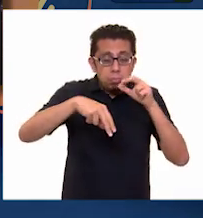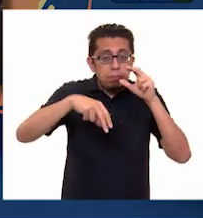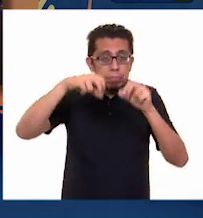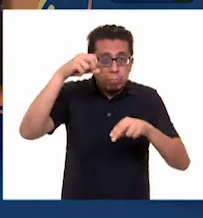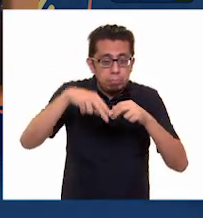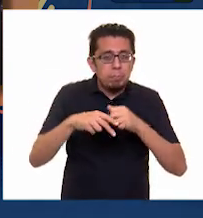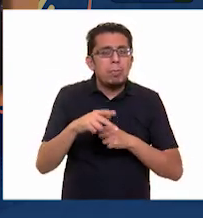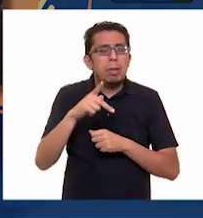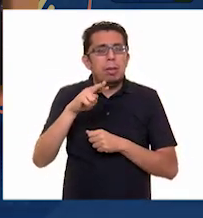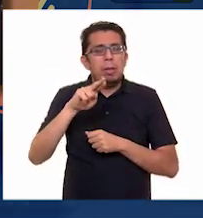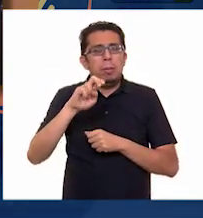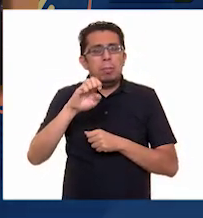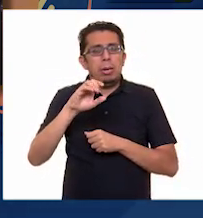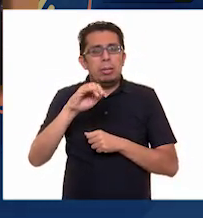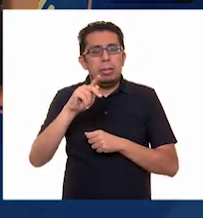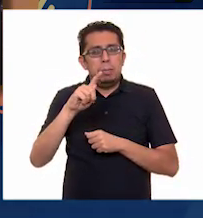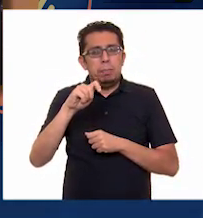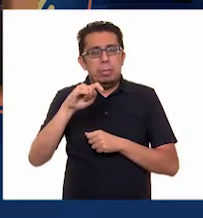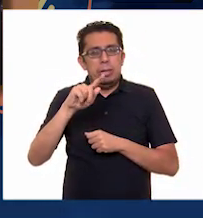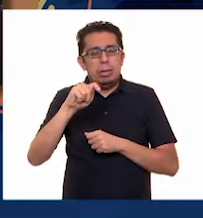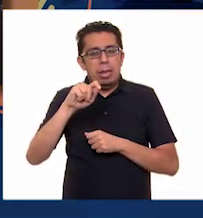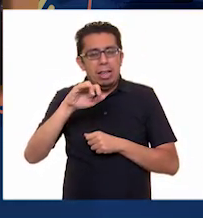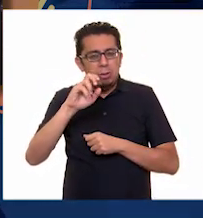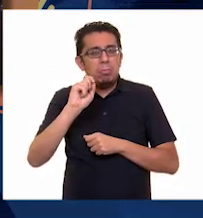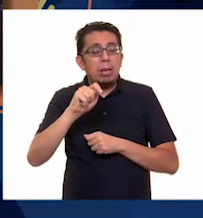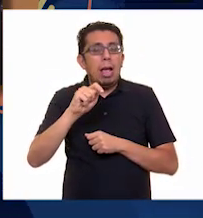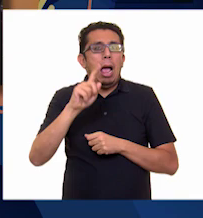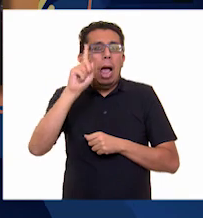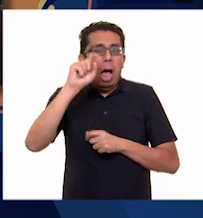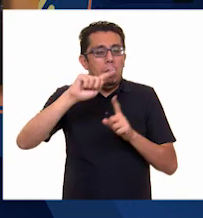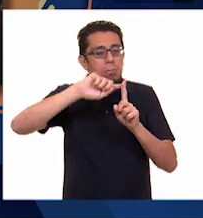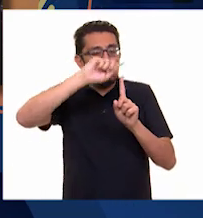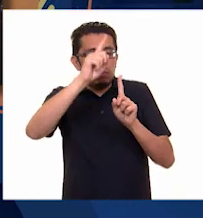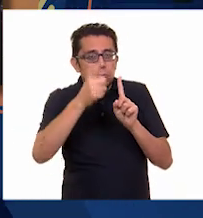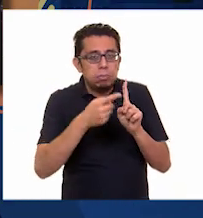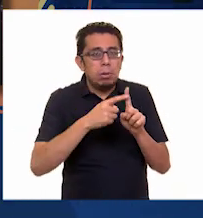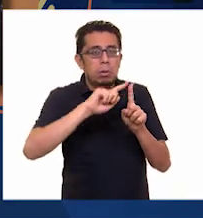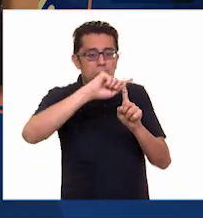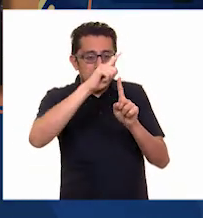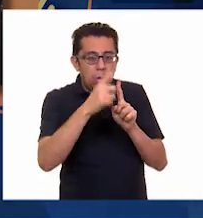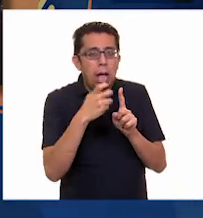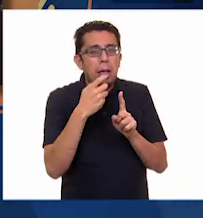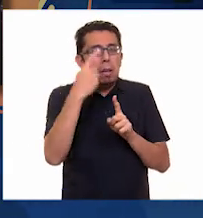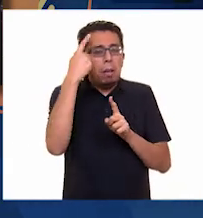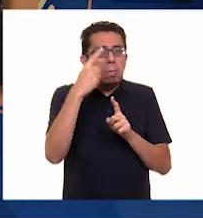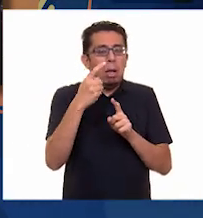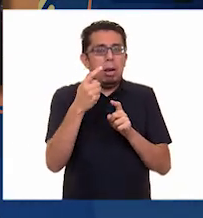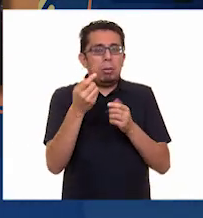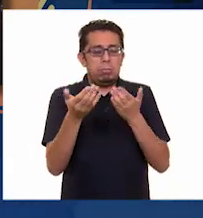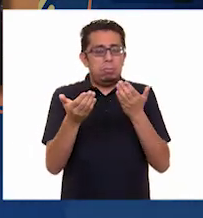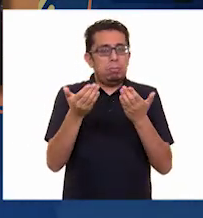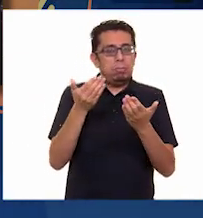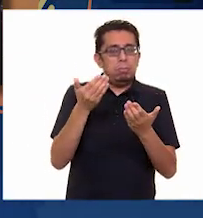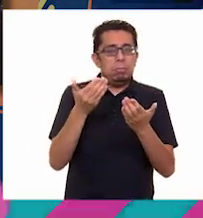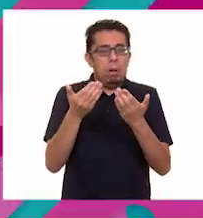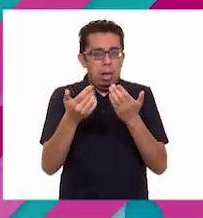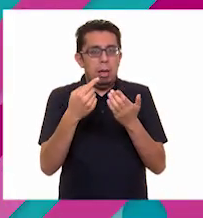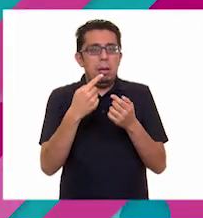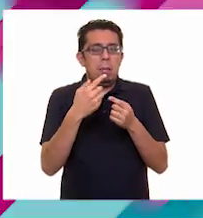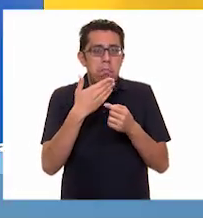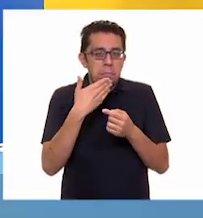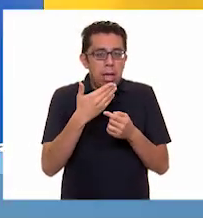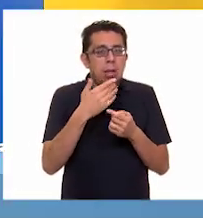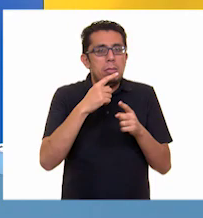precipitación forma parte del ciclo del agua que mantiene el equilibrio y sustento de todos los ecosistemas.